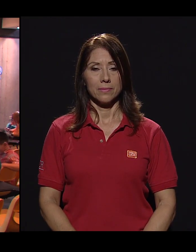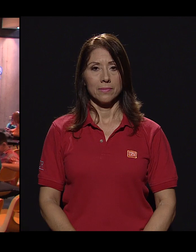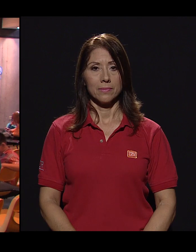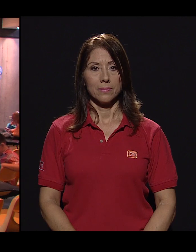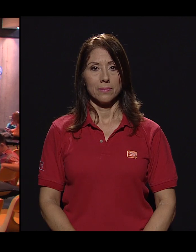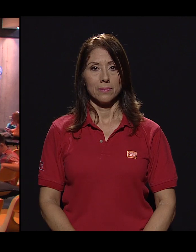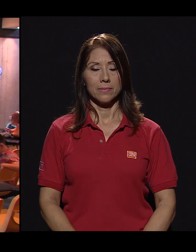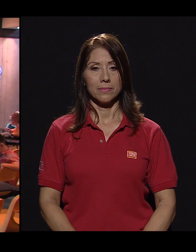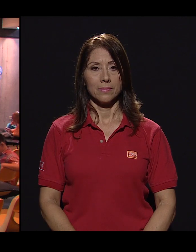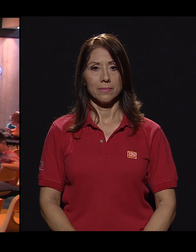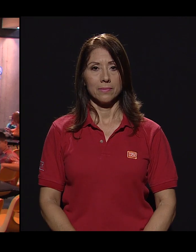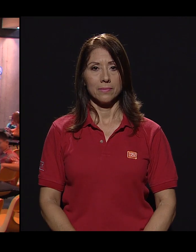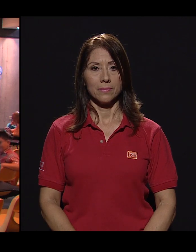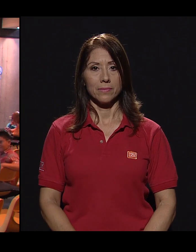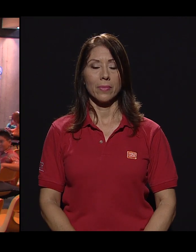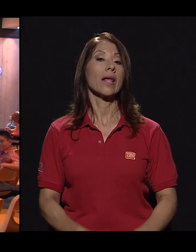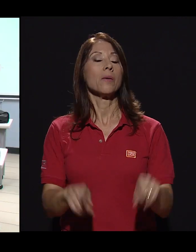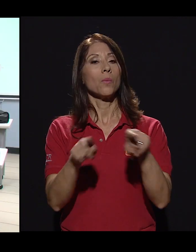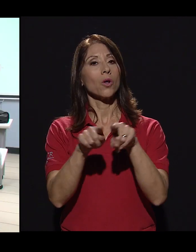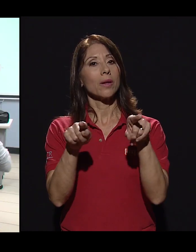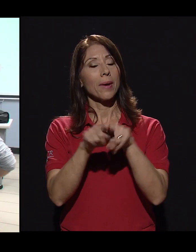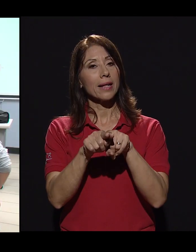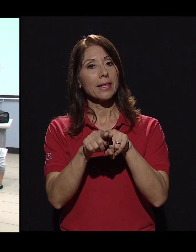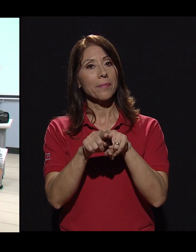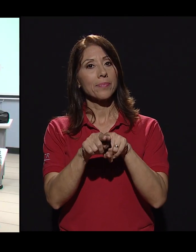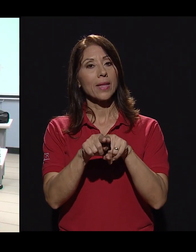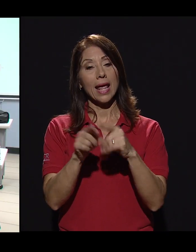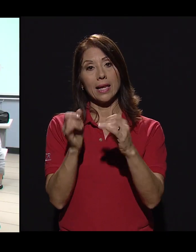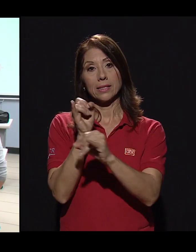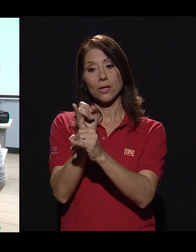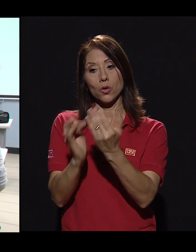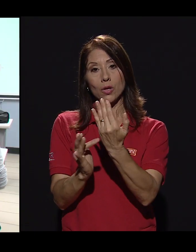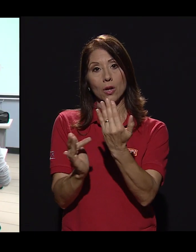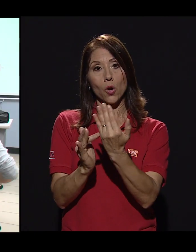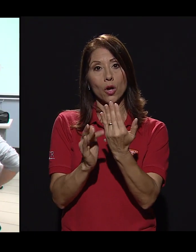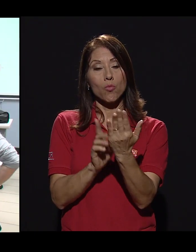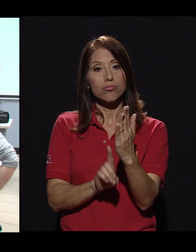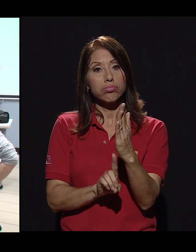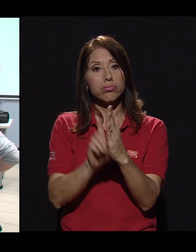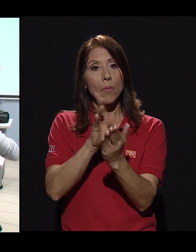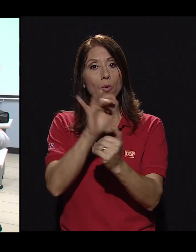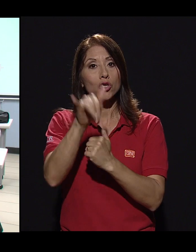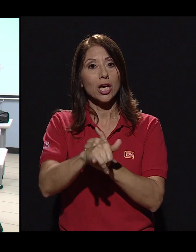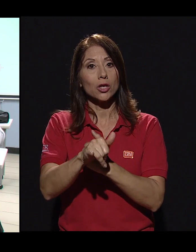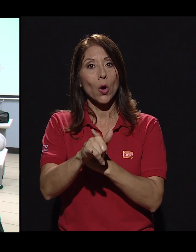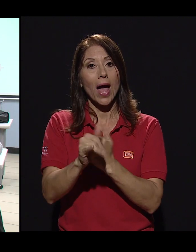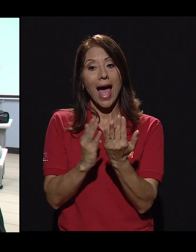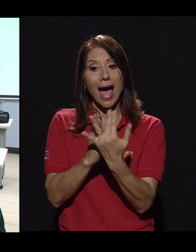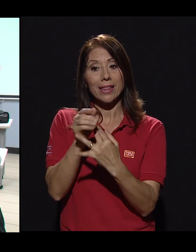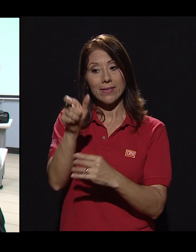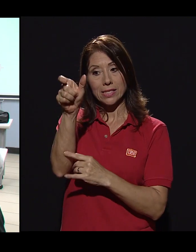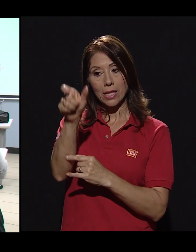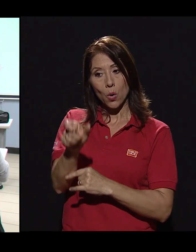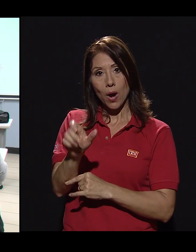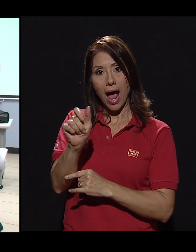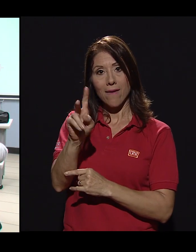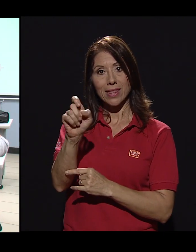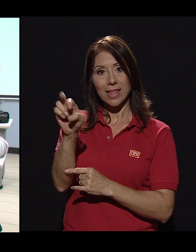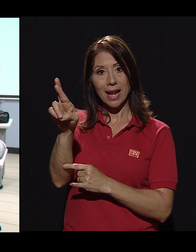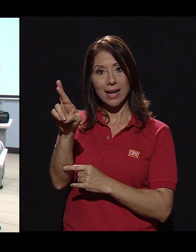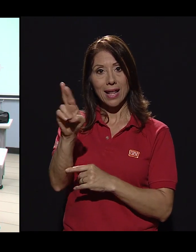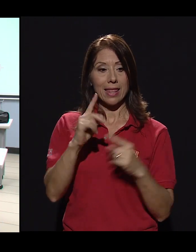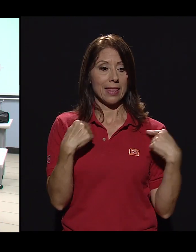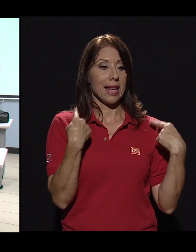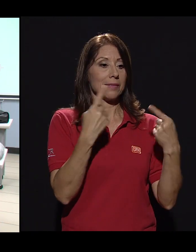superándose para un mejor futuro. Por otra parte, el TEC está desarrollando un proyecto que, a través de un avatar, interpretará